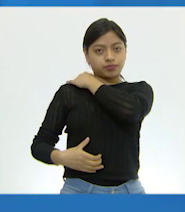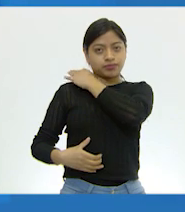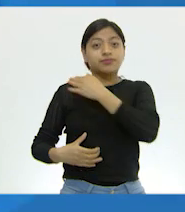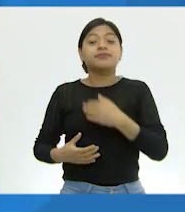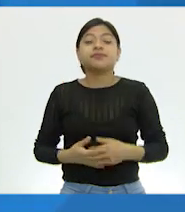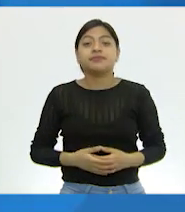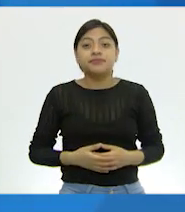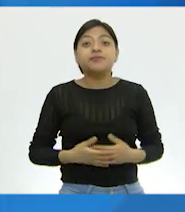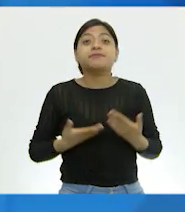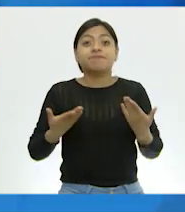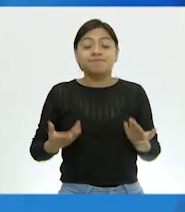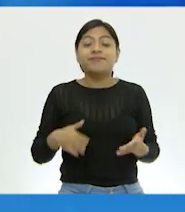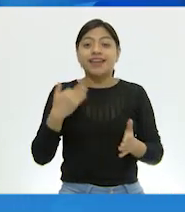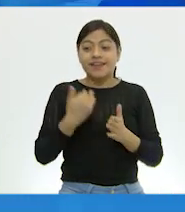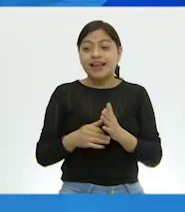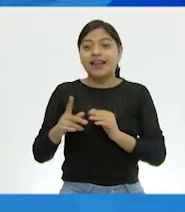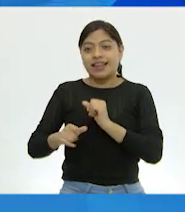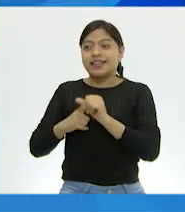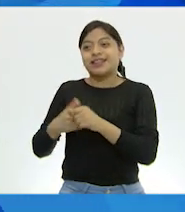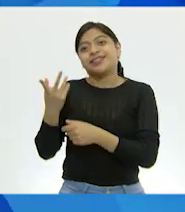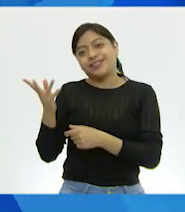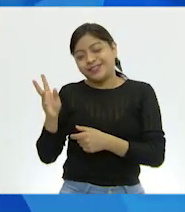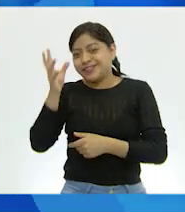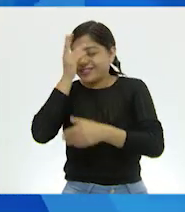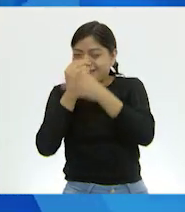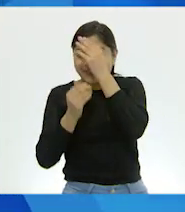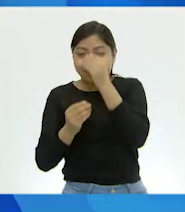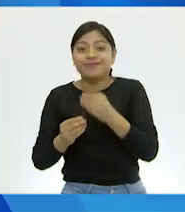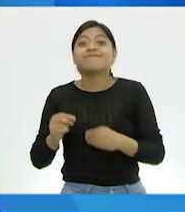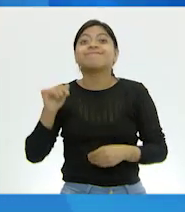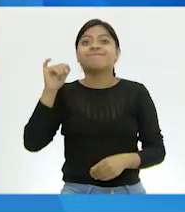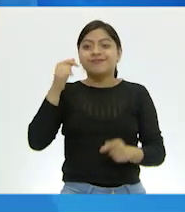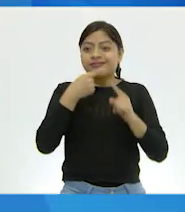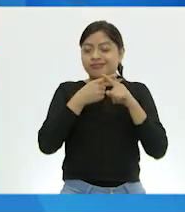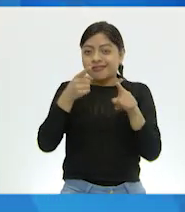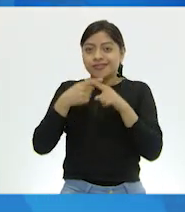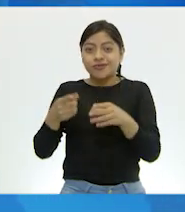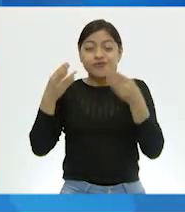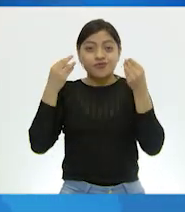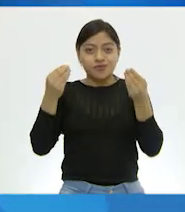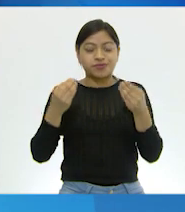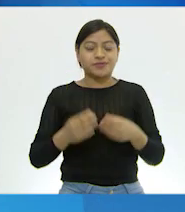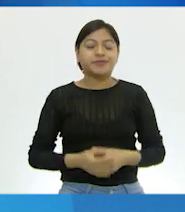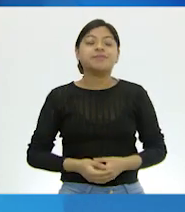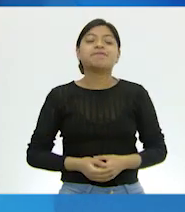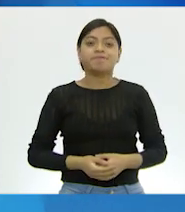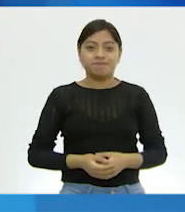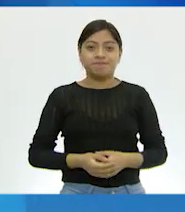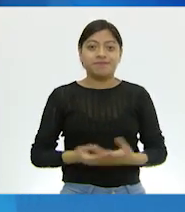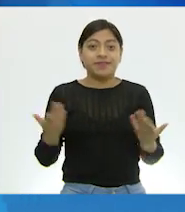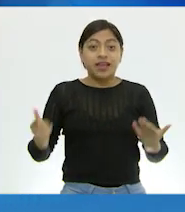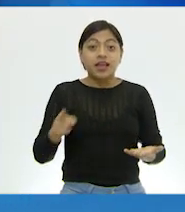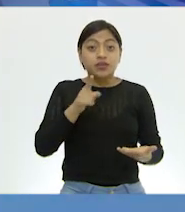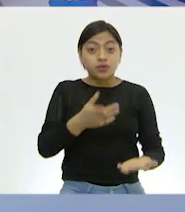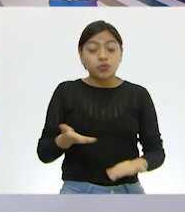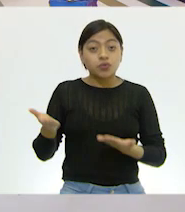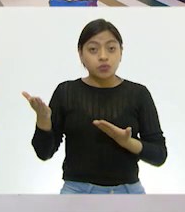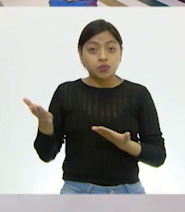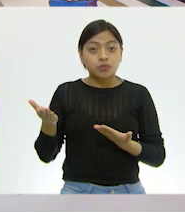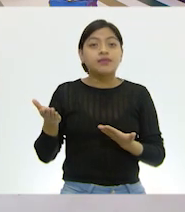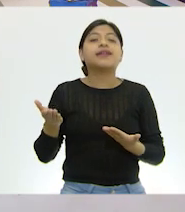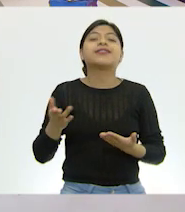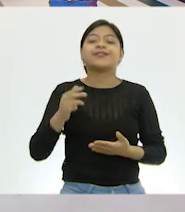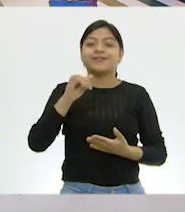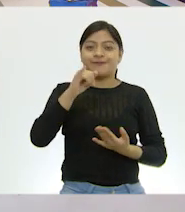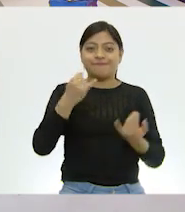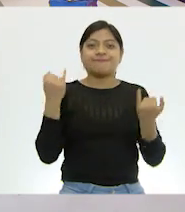Estos eran los animales que nos faltaban, ¿estás de acuerdo? Sí, bastantes especies, ¿eh? Exacto. Entonces, como podrás imaginarte, también